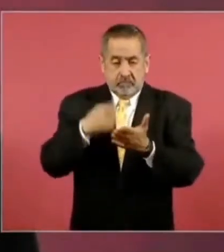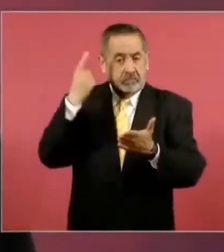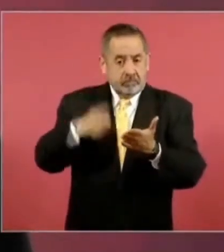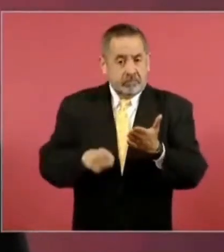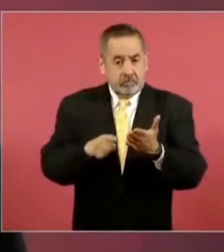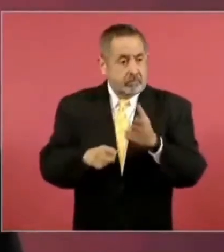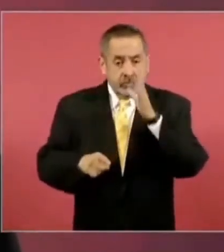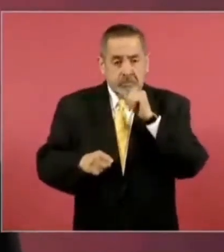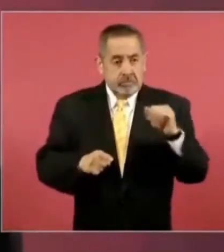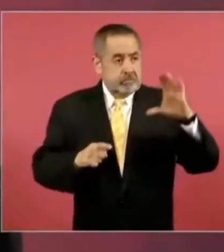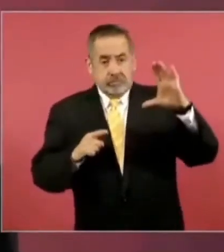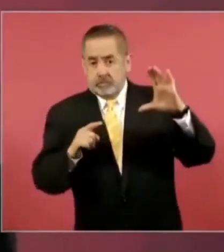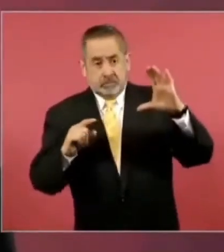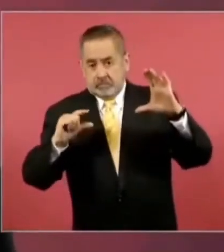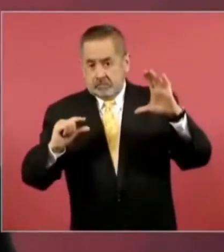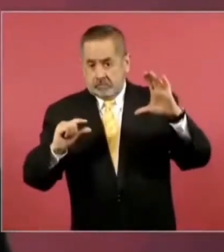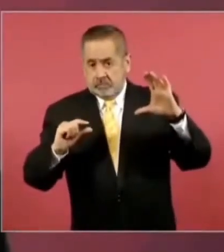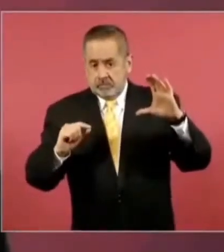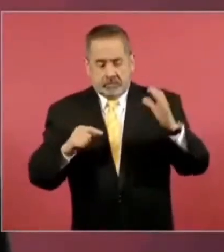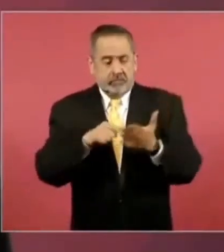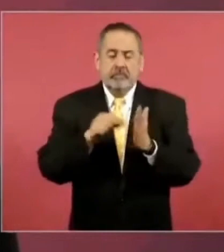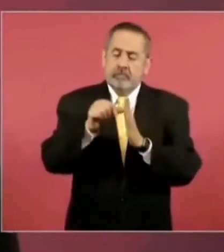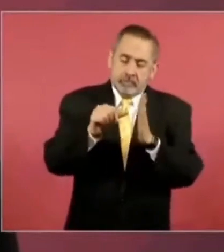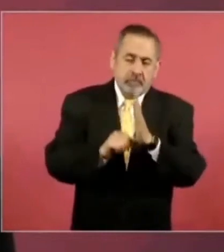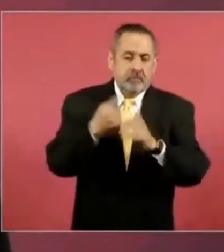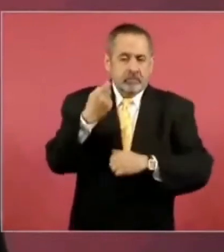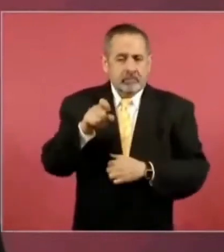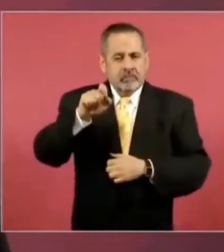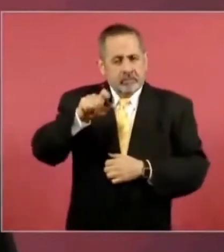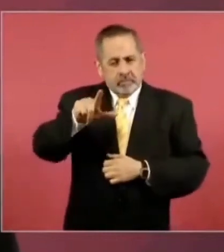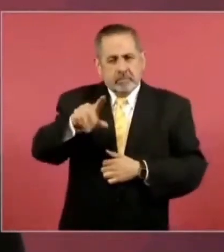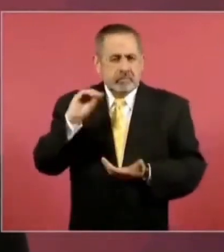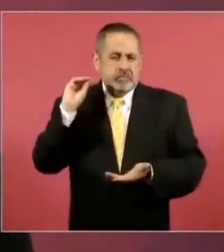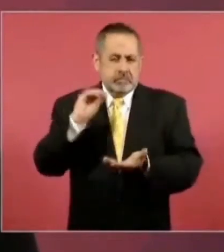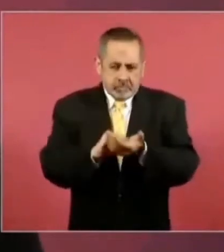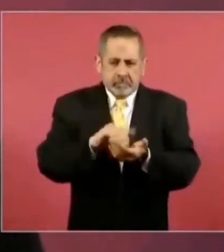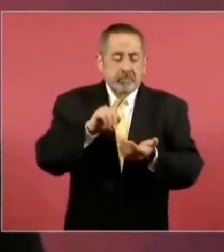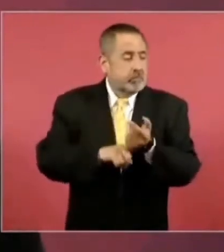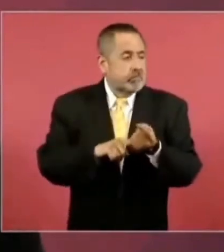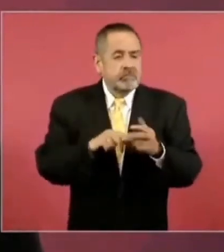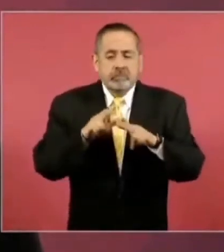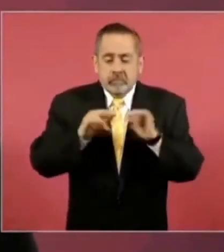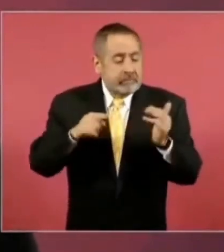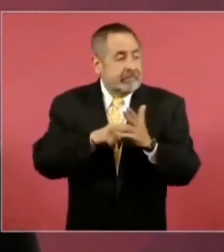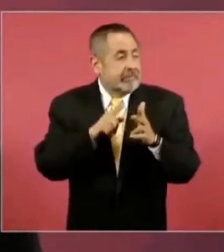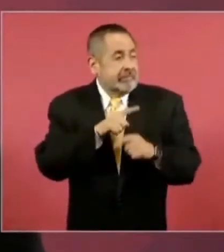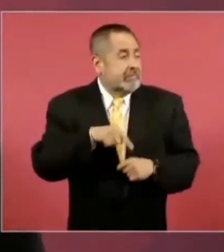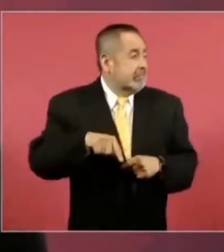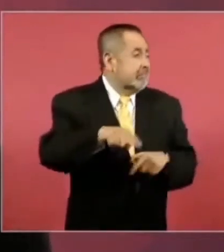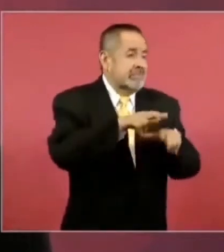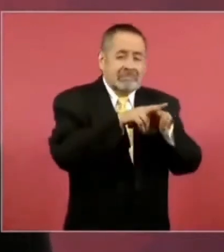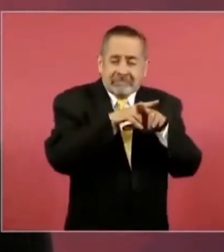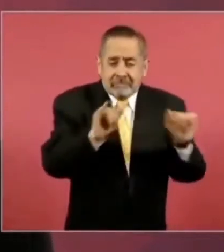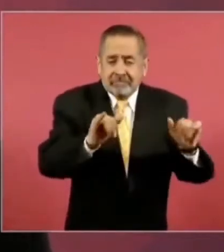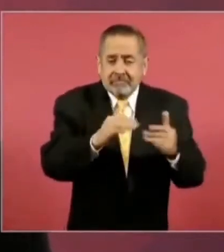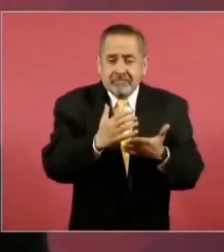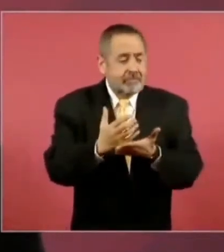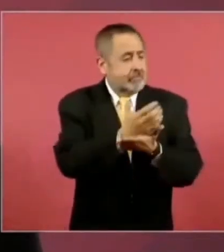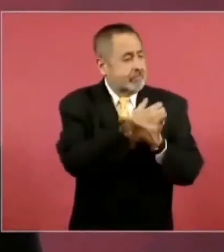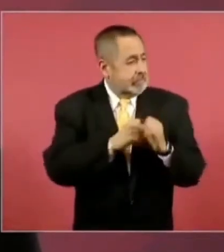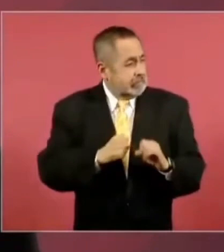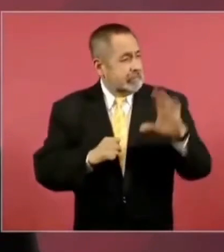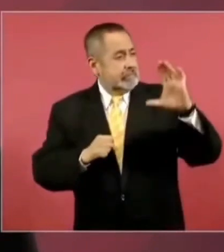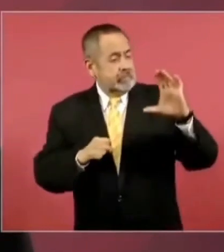porque en el artículo 127 de la Constitución se establece que ningún funcionario puede ganar más que lo que